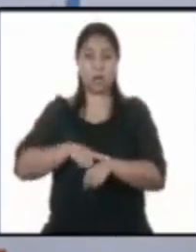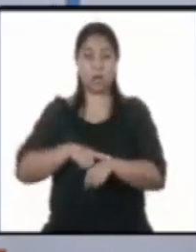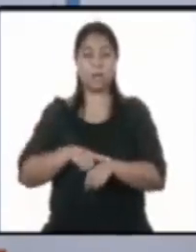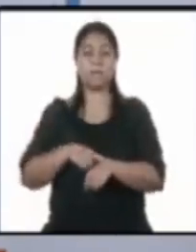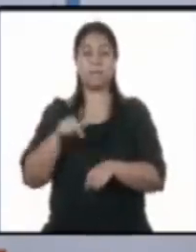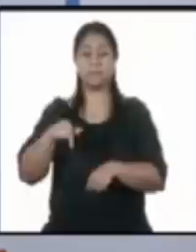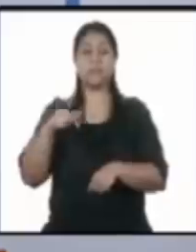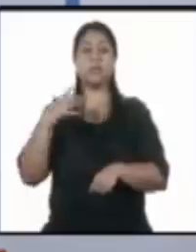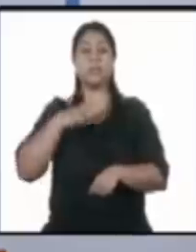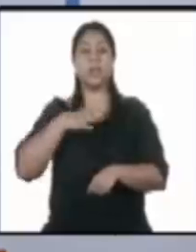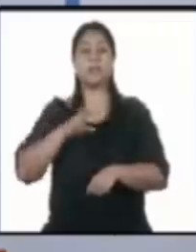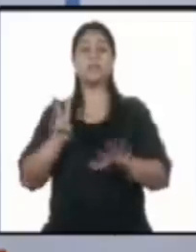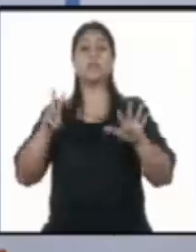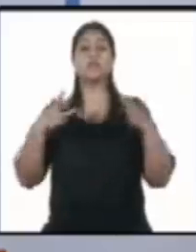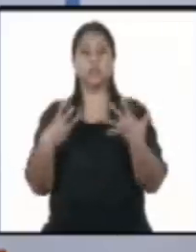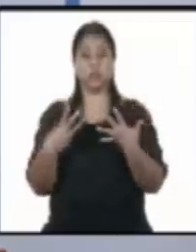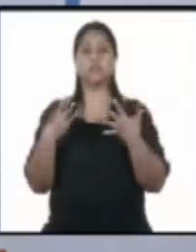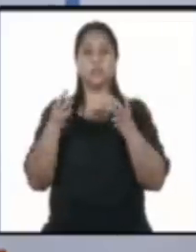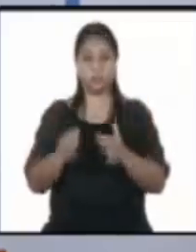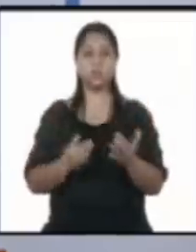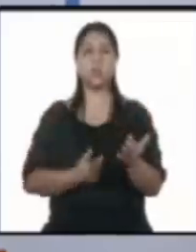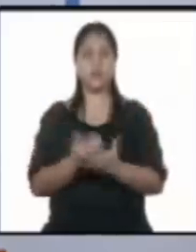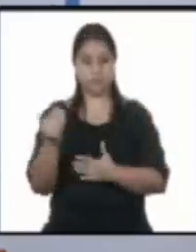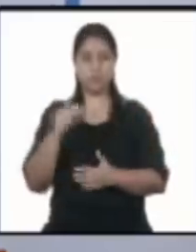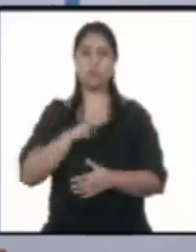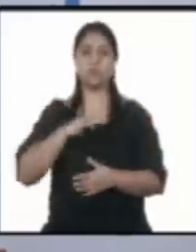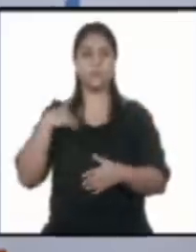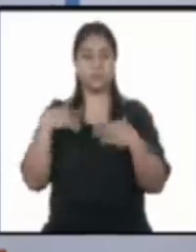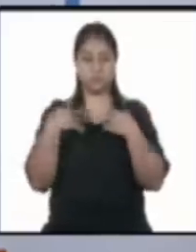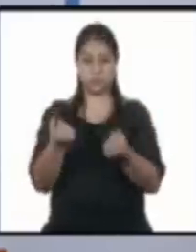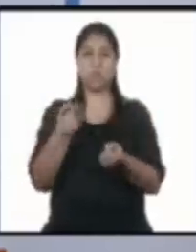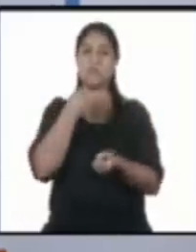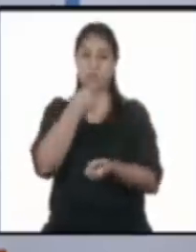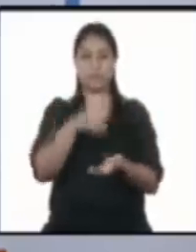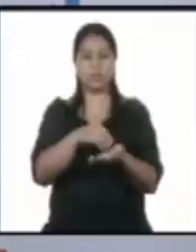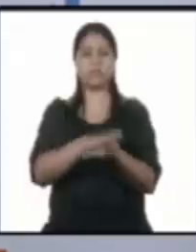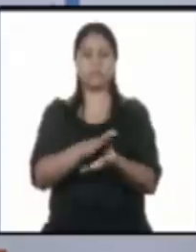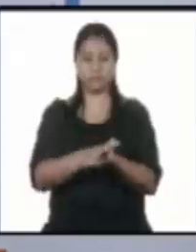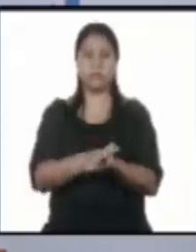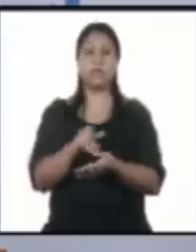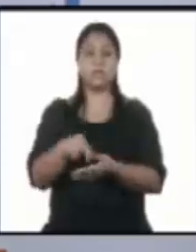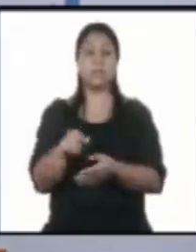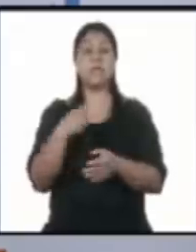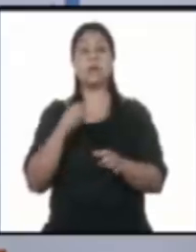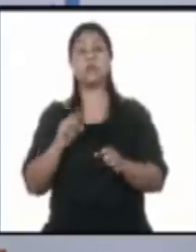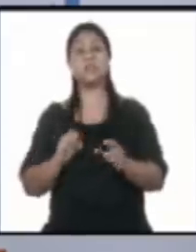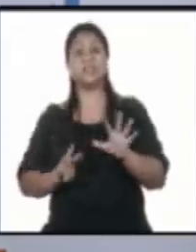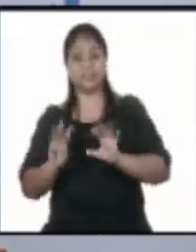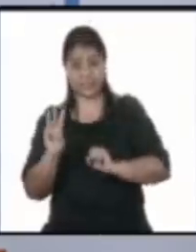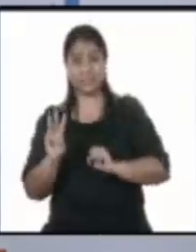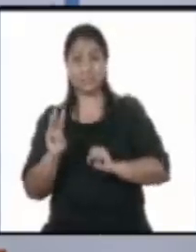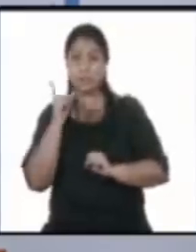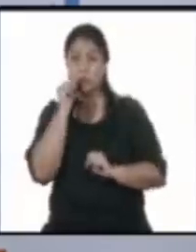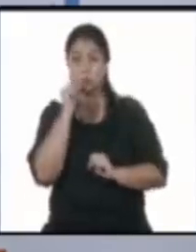tenemos 18 casos nuevos confirmados por el Ministerio de Salud Pública y Asistencia Social, de los cuales son 13